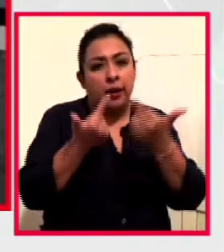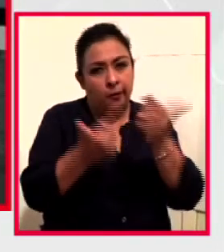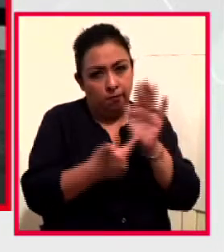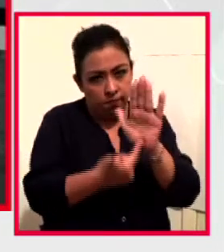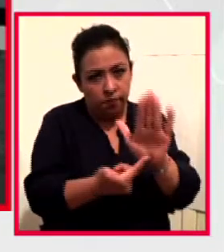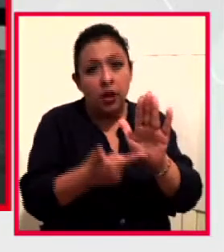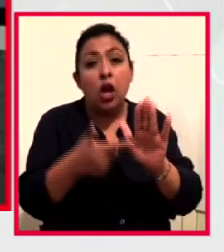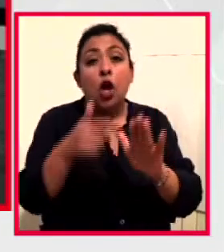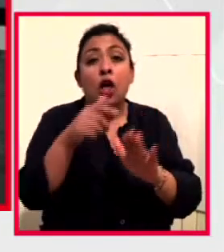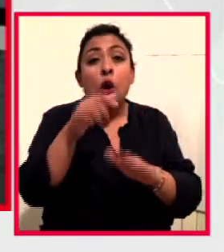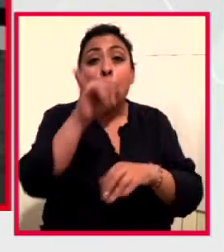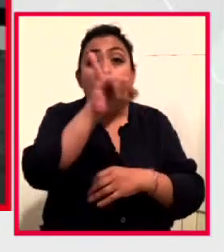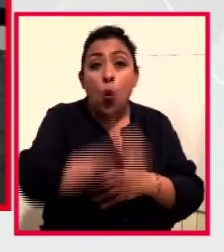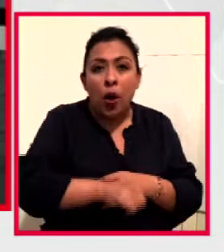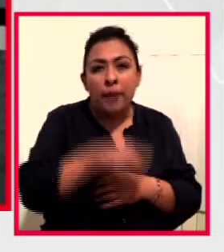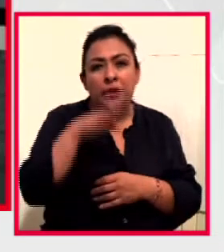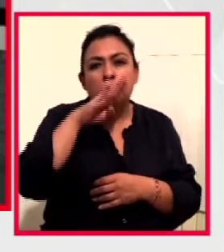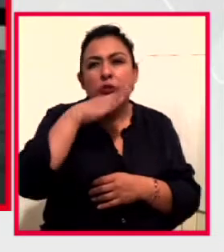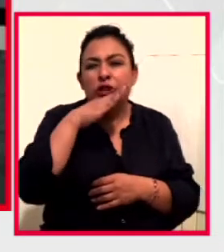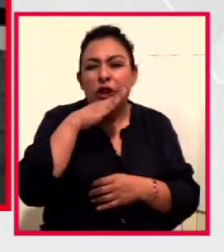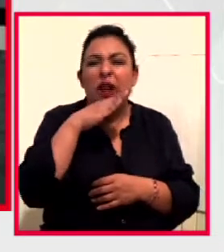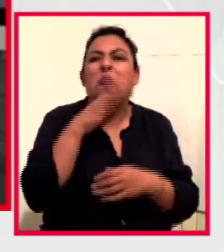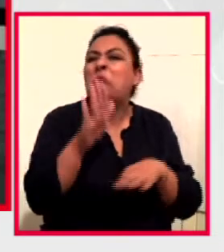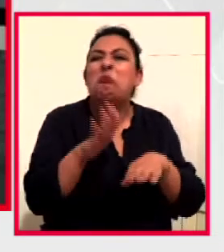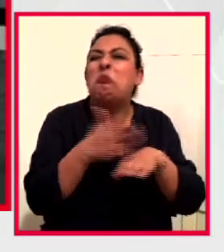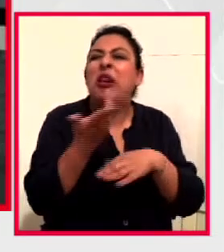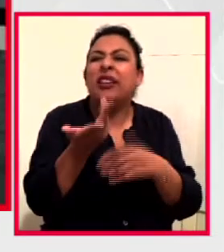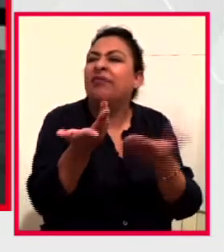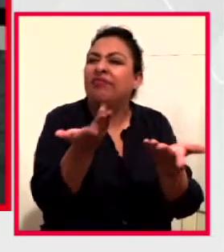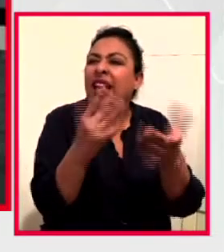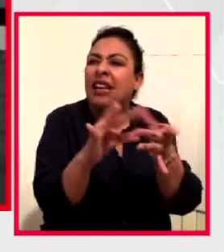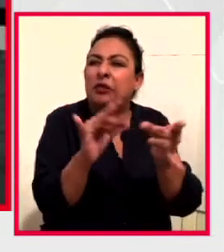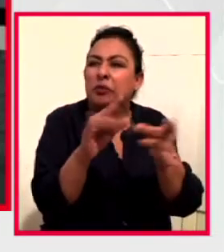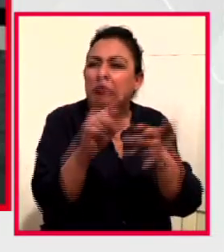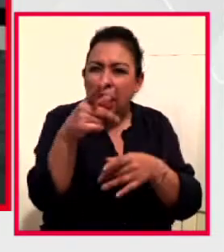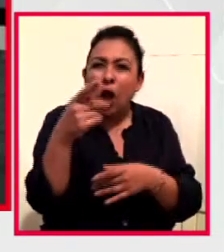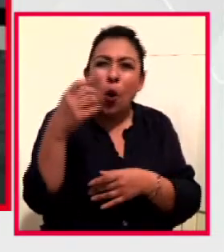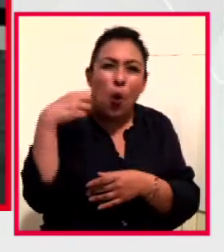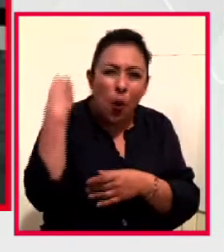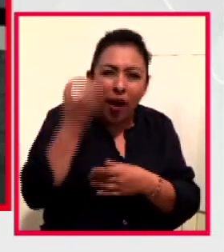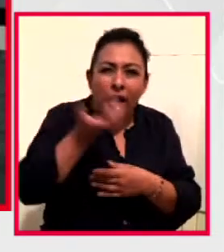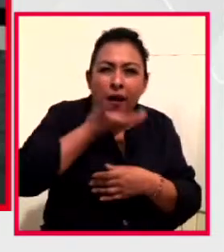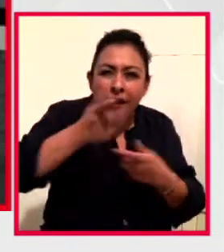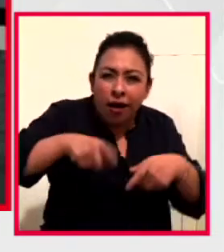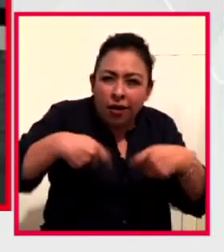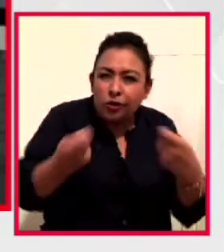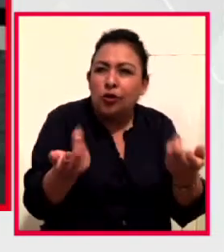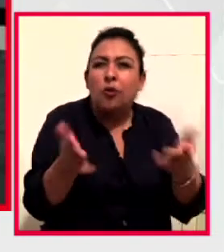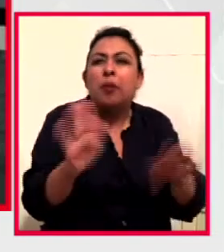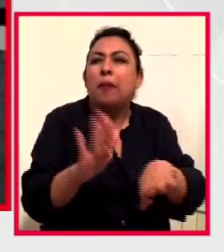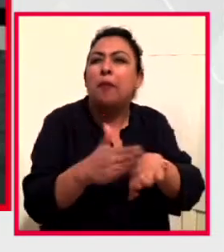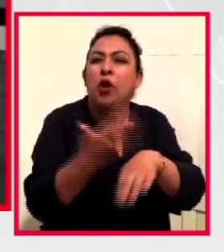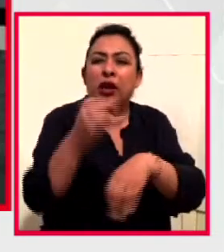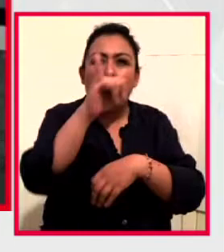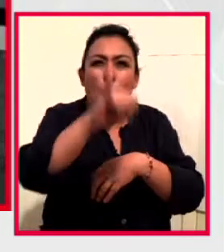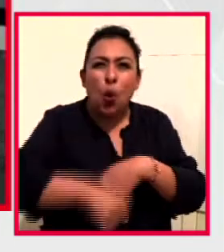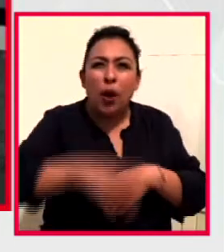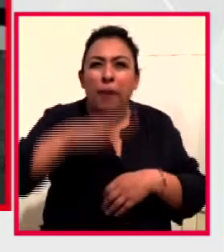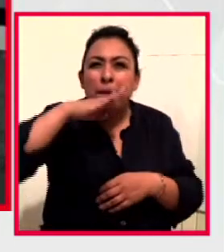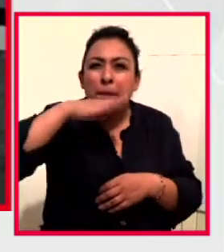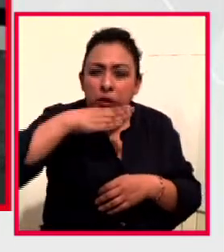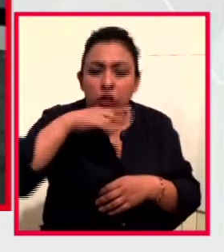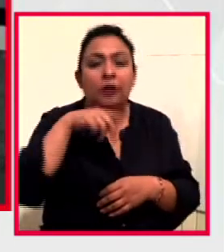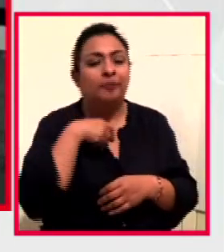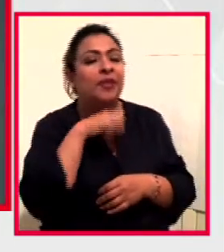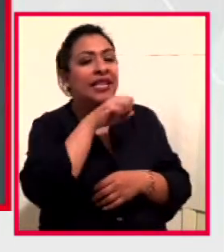Jueves Pozoleros. ¿Por qué Jueves Pozoleros? A ver, platíquenme, es una tradición allá en Oaxaca, en la Costa Chica, ¿de qué se trata? Sí, acá en Guerrero,